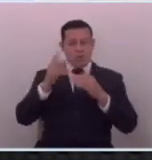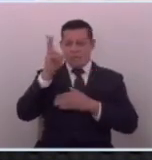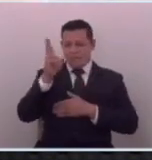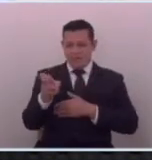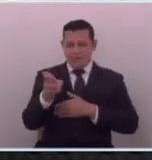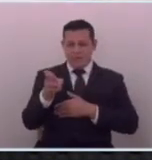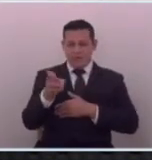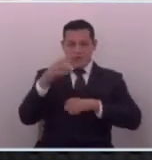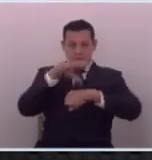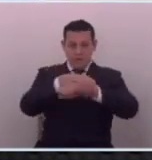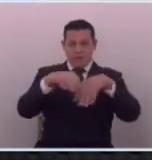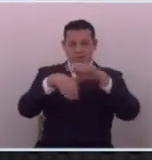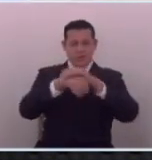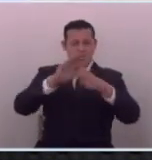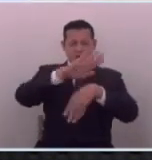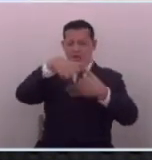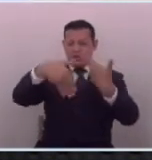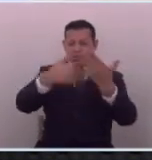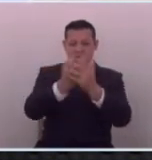es más ahí capturan todo